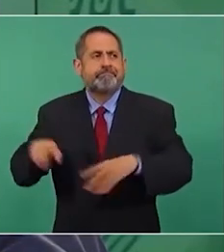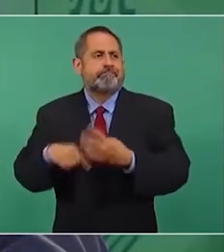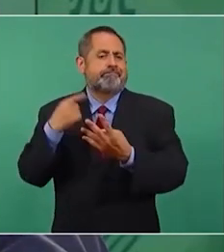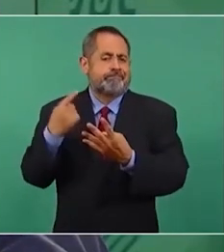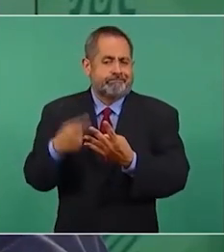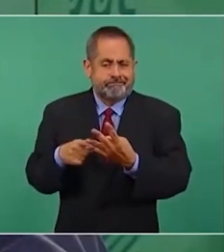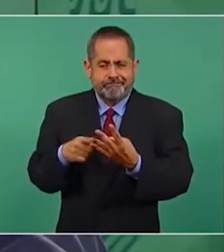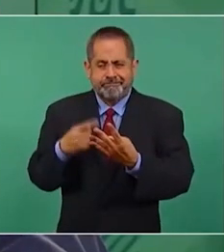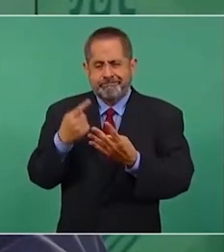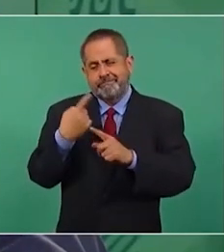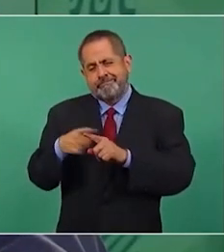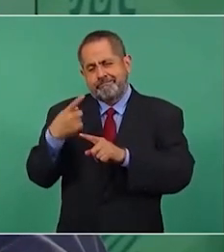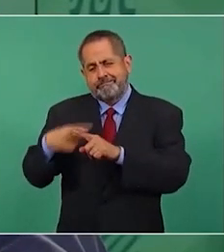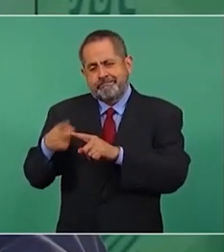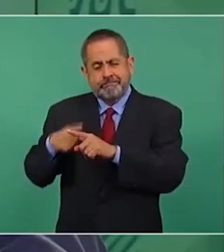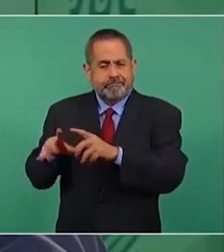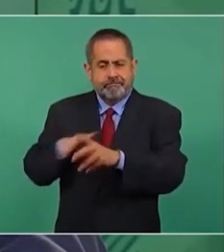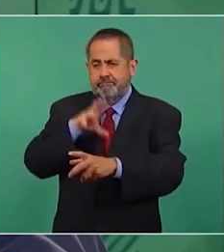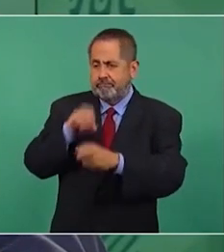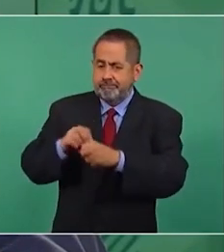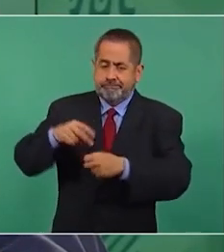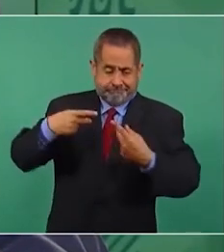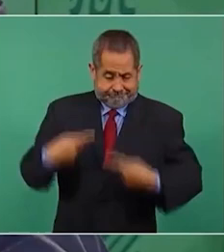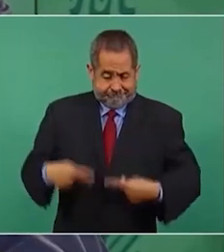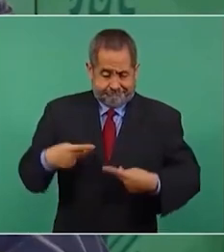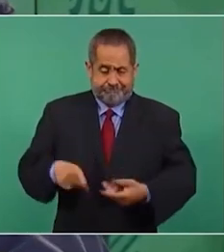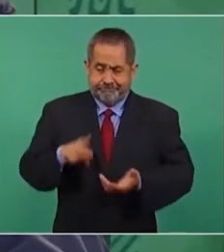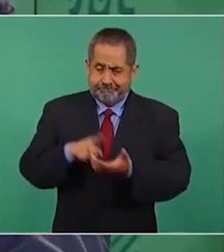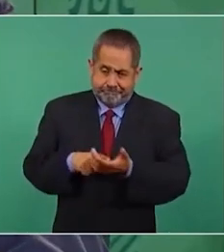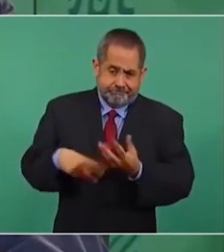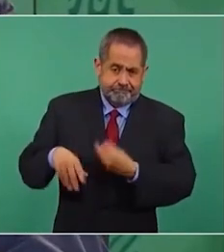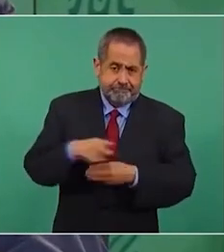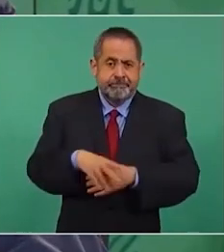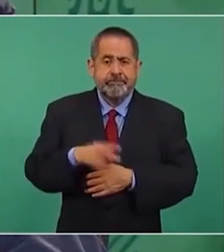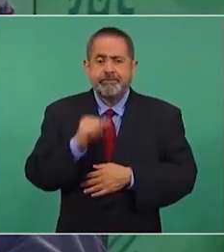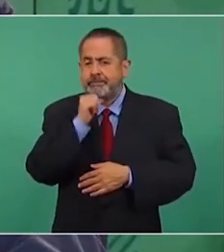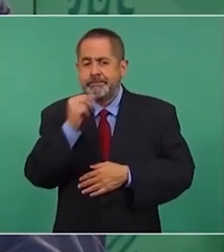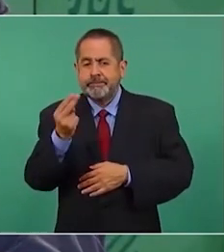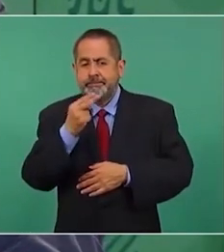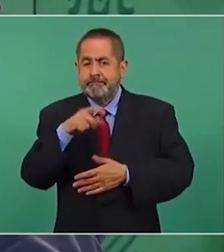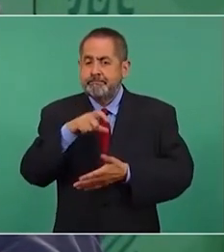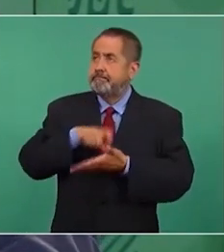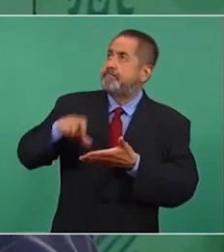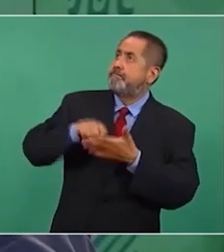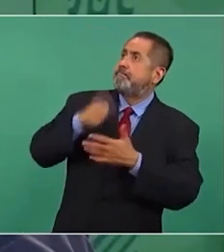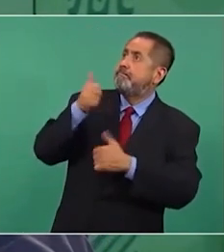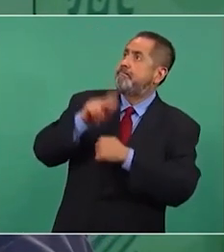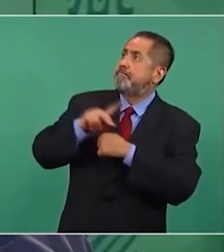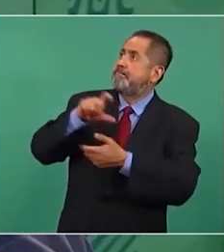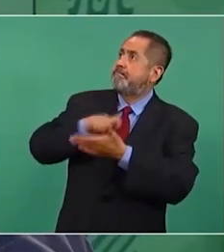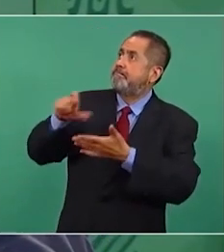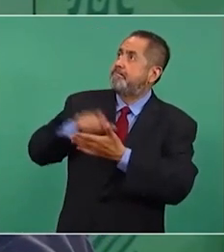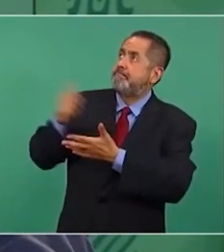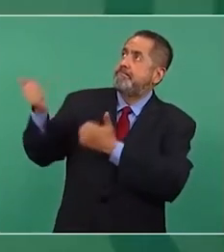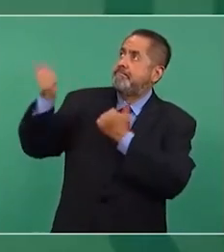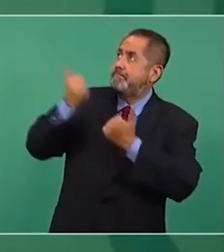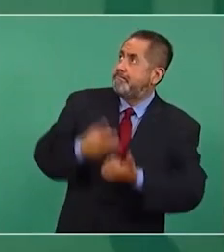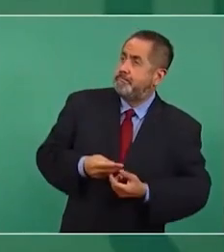abastecer el mercado interno y ya no comprar la gasolina en el extranjero